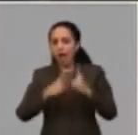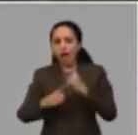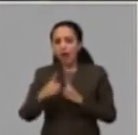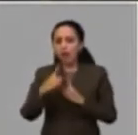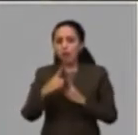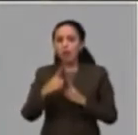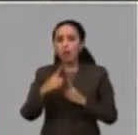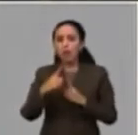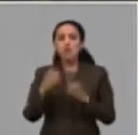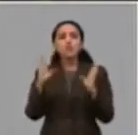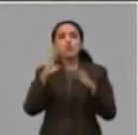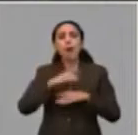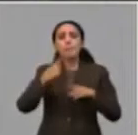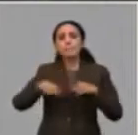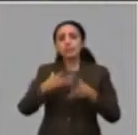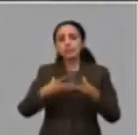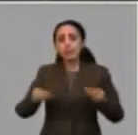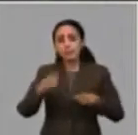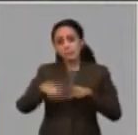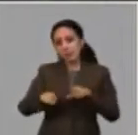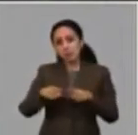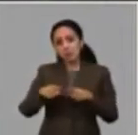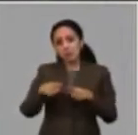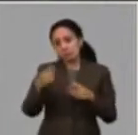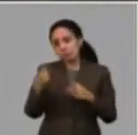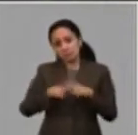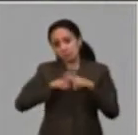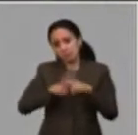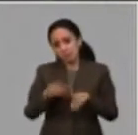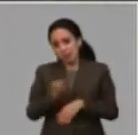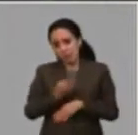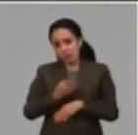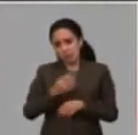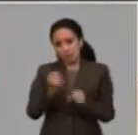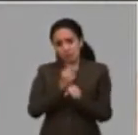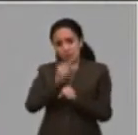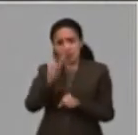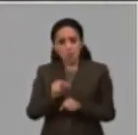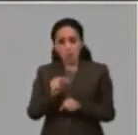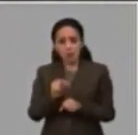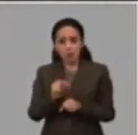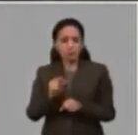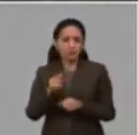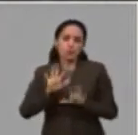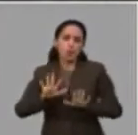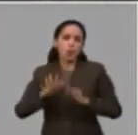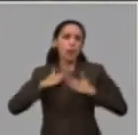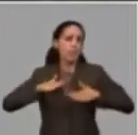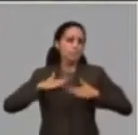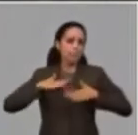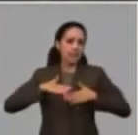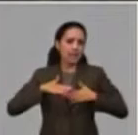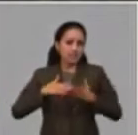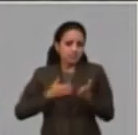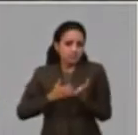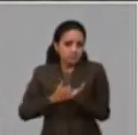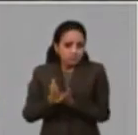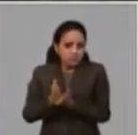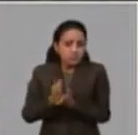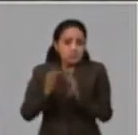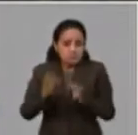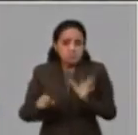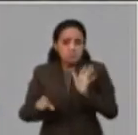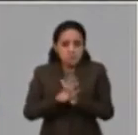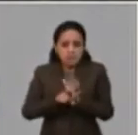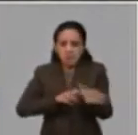interrupción que se recupera rápidamente y esos trabajadores no deben ser reubicados porque ellos están esperando que se restablezca de un momento a otro la